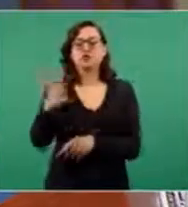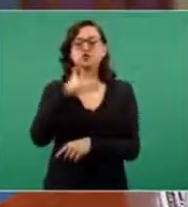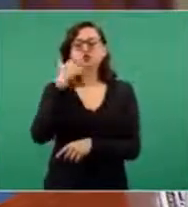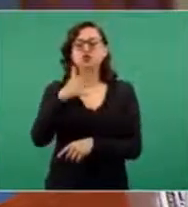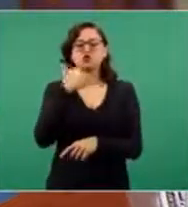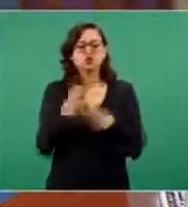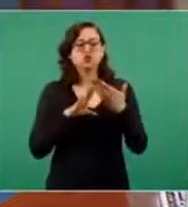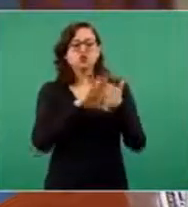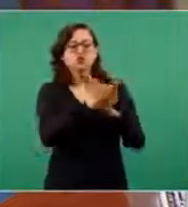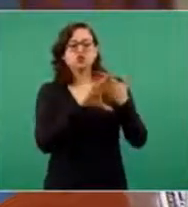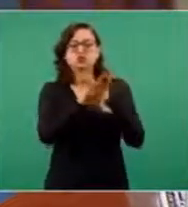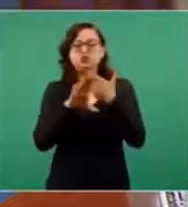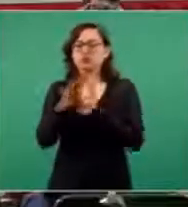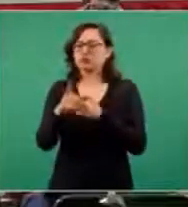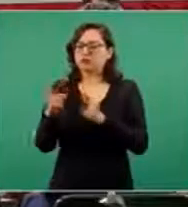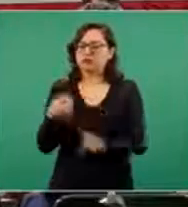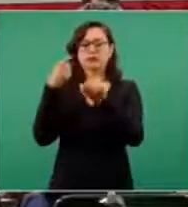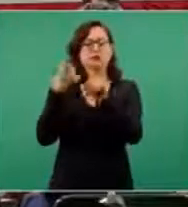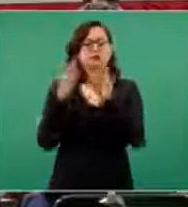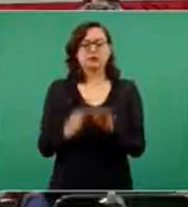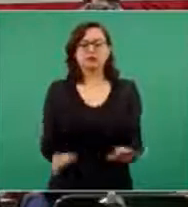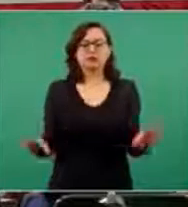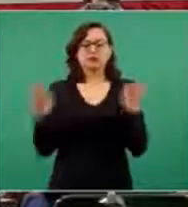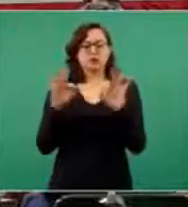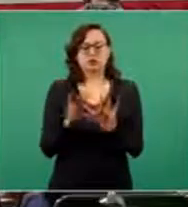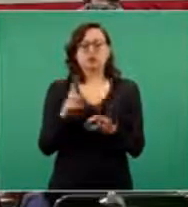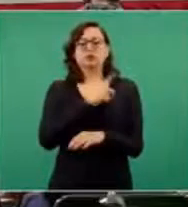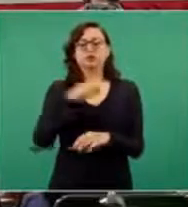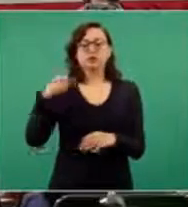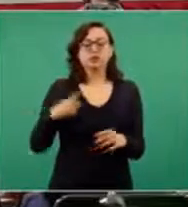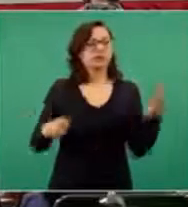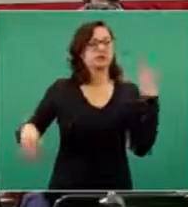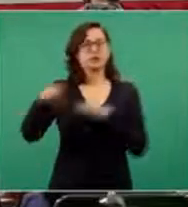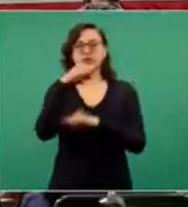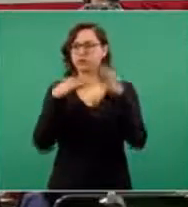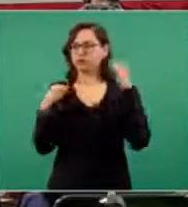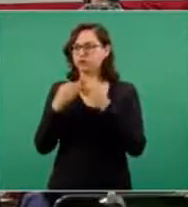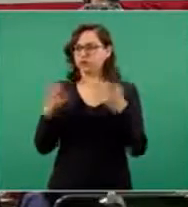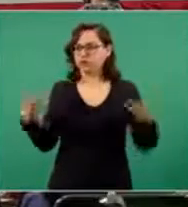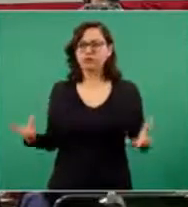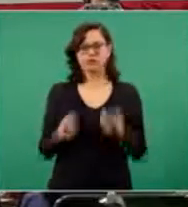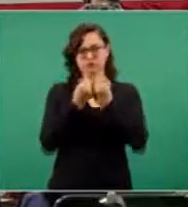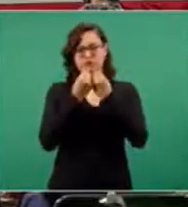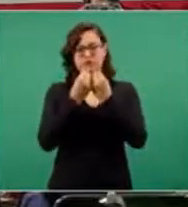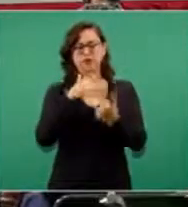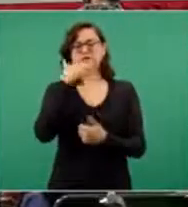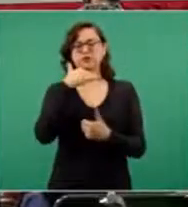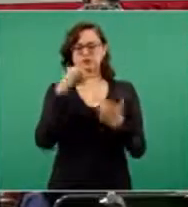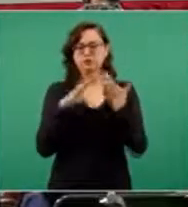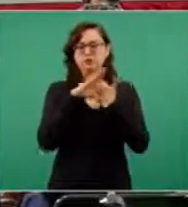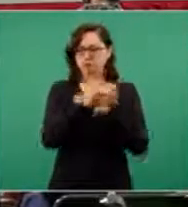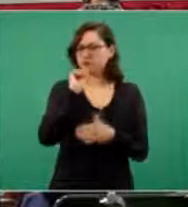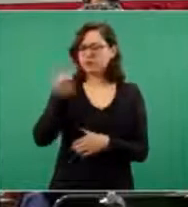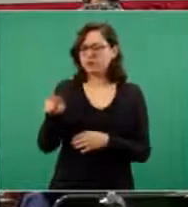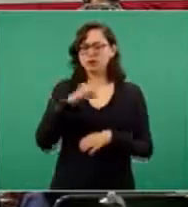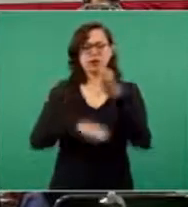como un elemento central que debe ser compartido por distintos actores, como el sector empresarial,